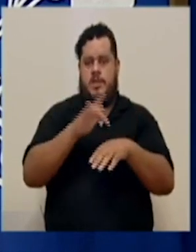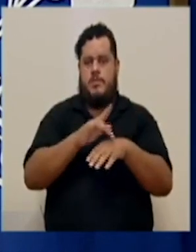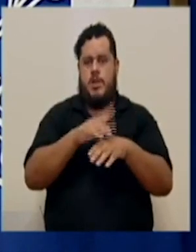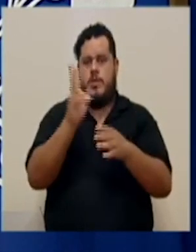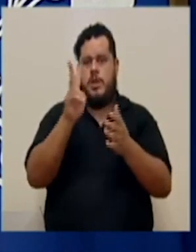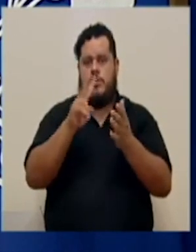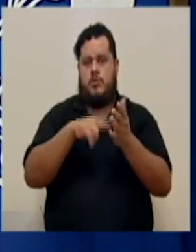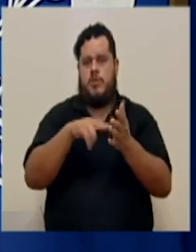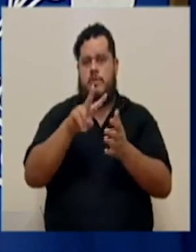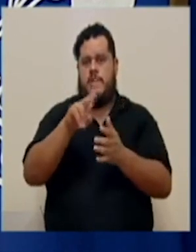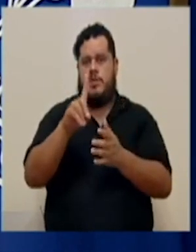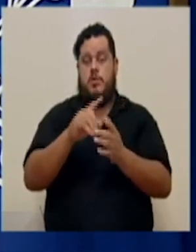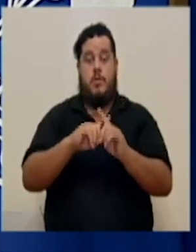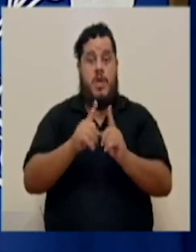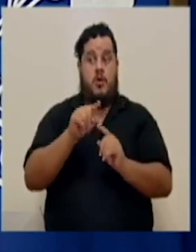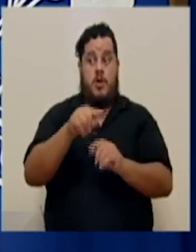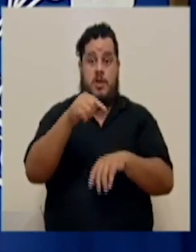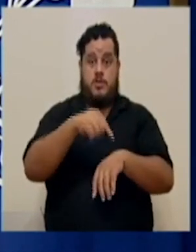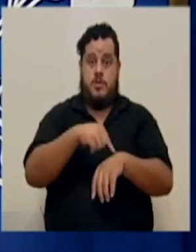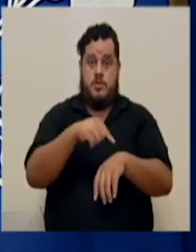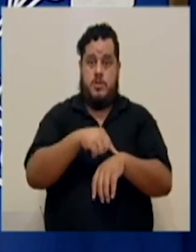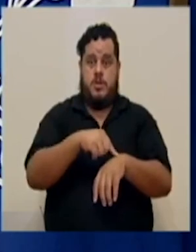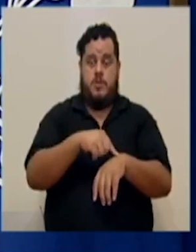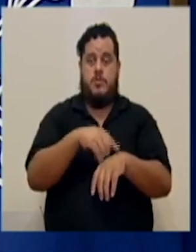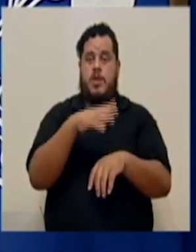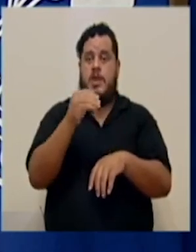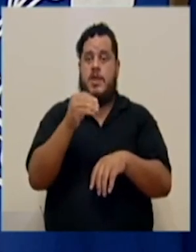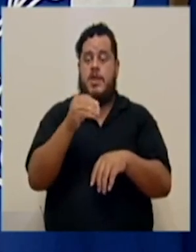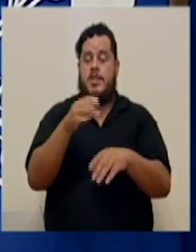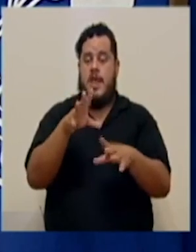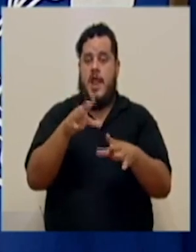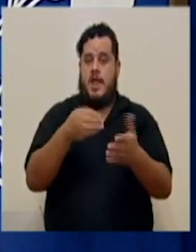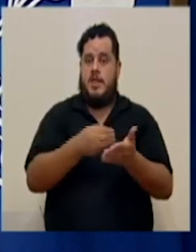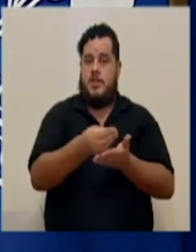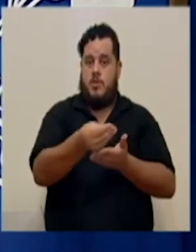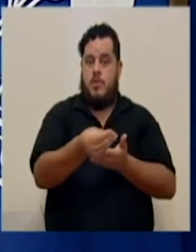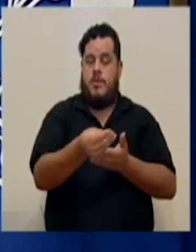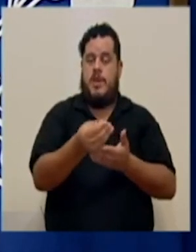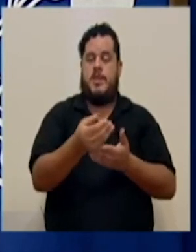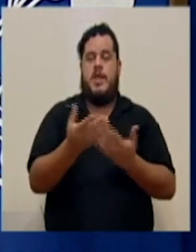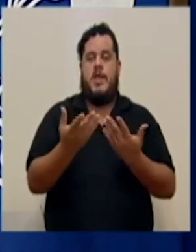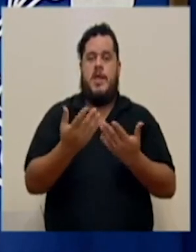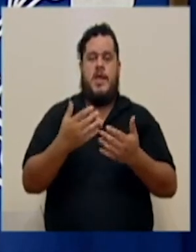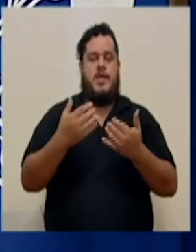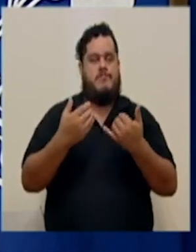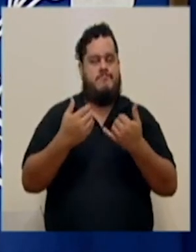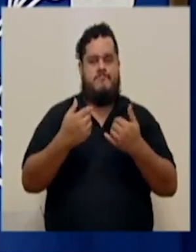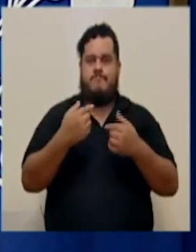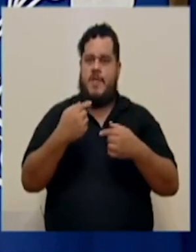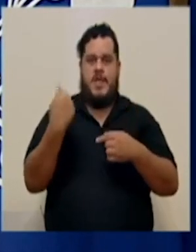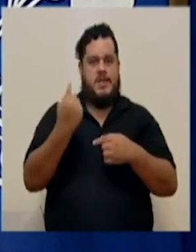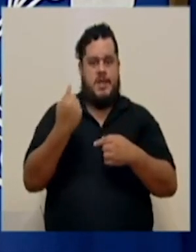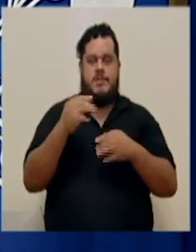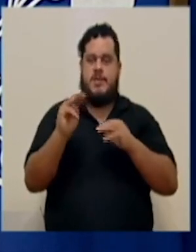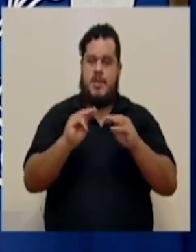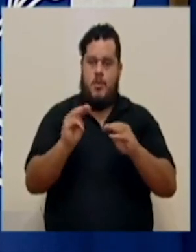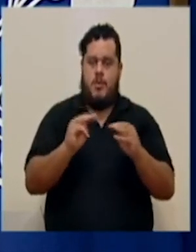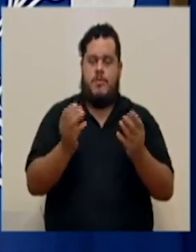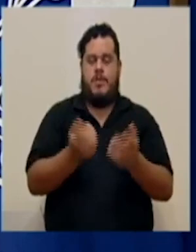2021, pero todavía esto de los tiempos y de las adquisiciones está en constante movimiento.